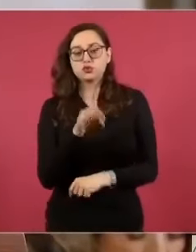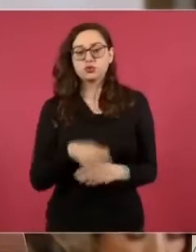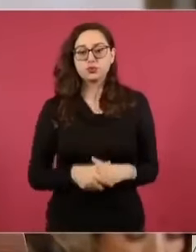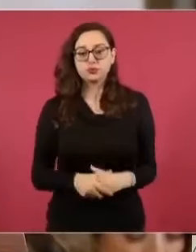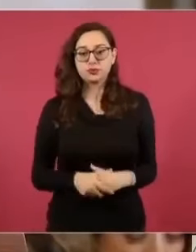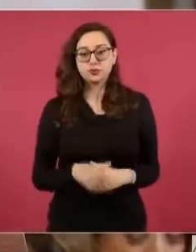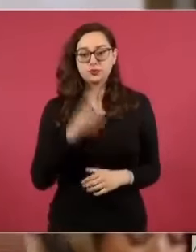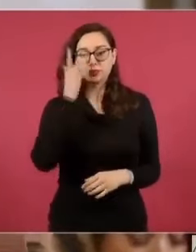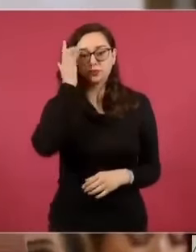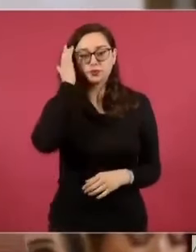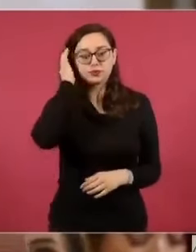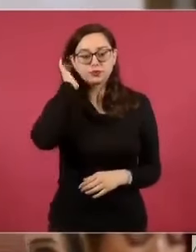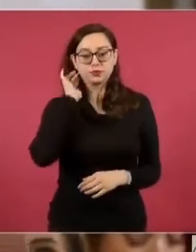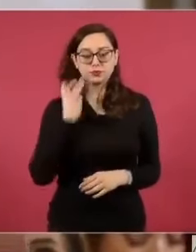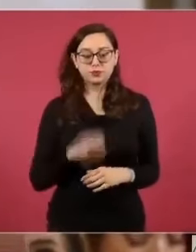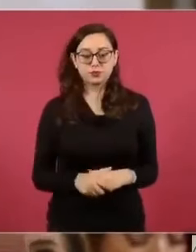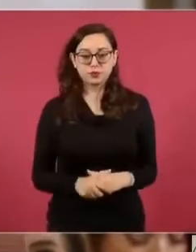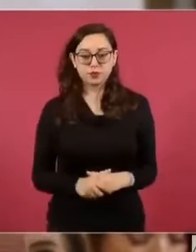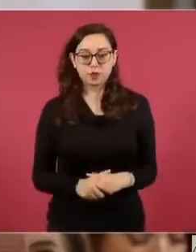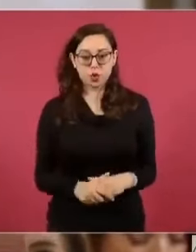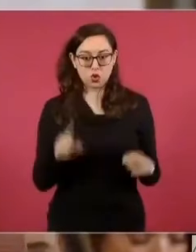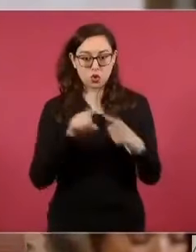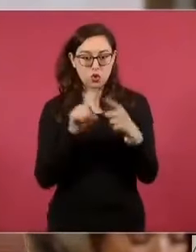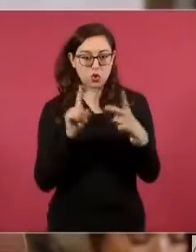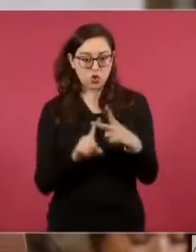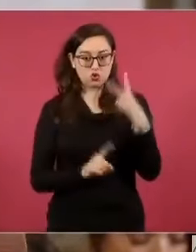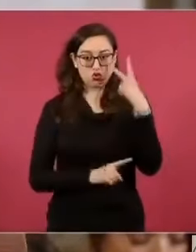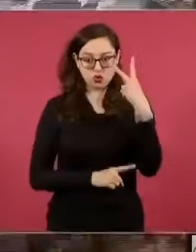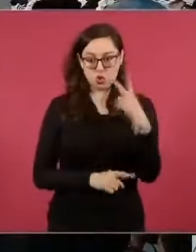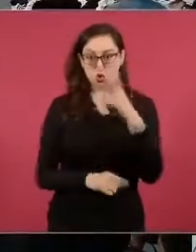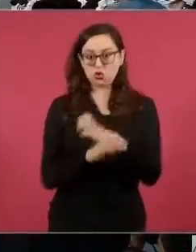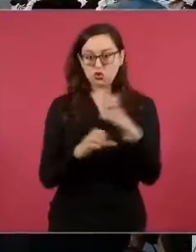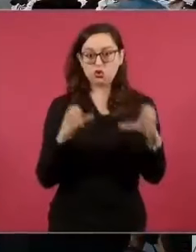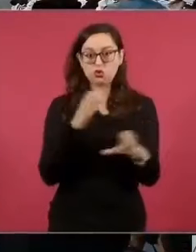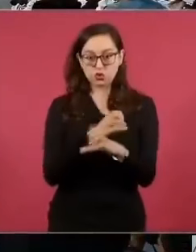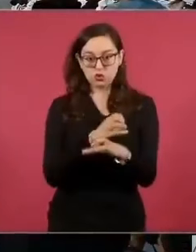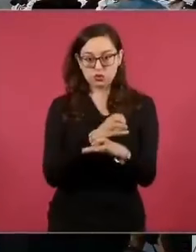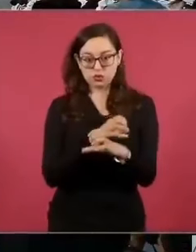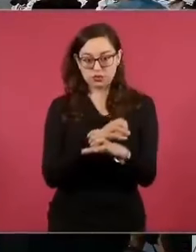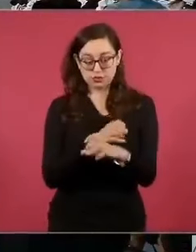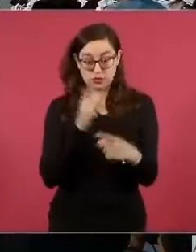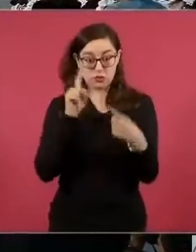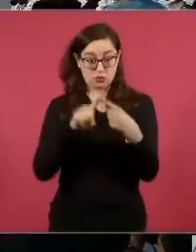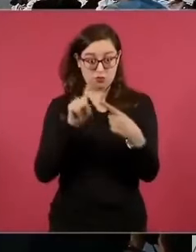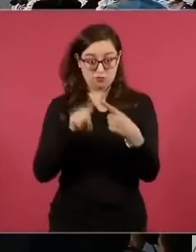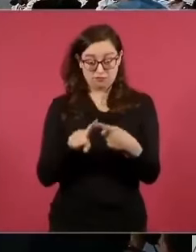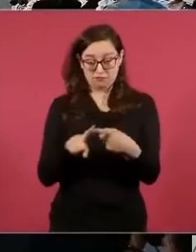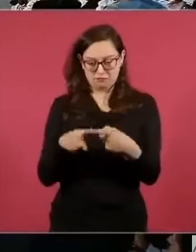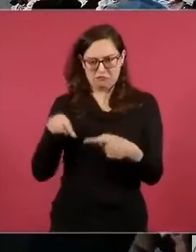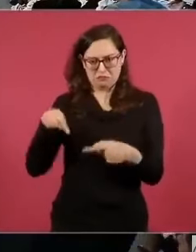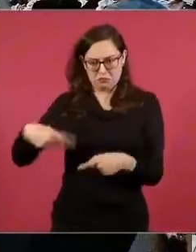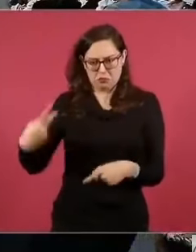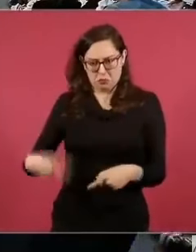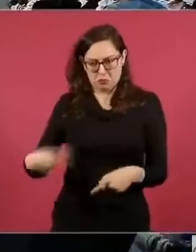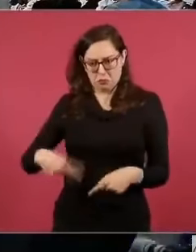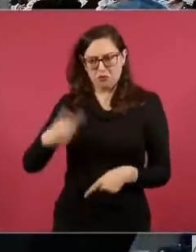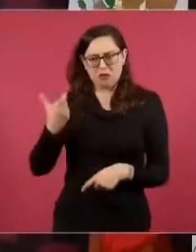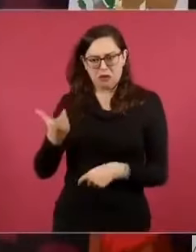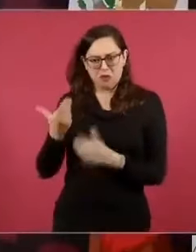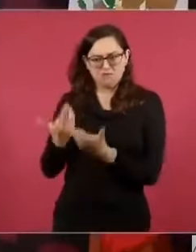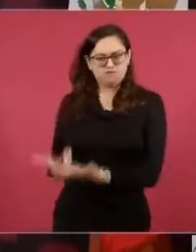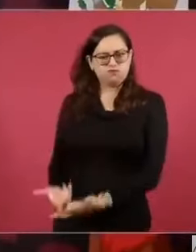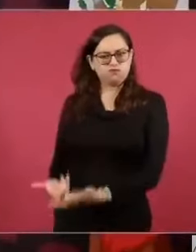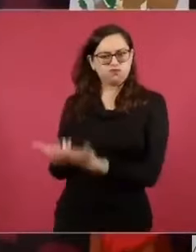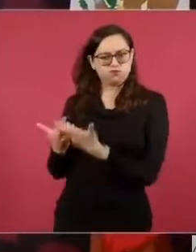por dos razones. Una, tenemos reservas suficientes,